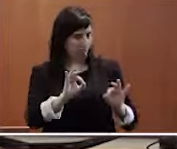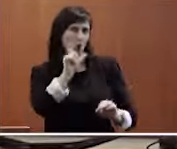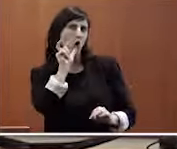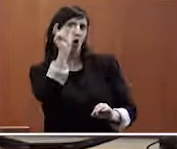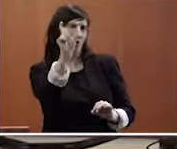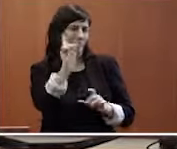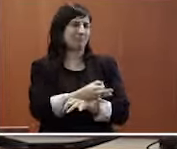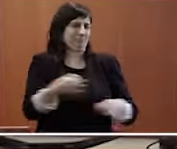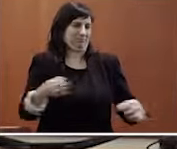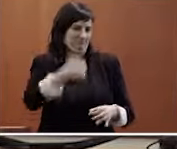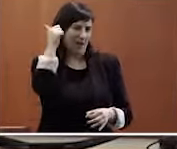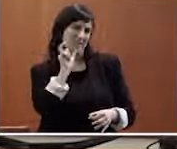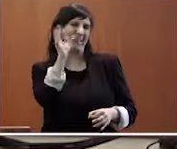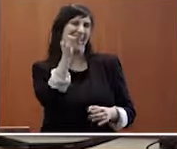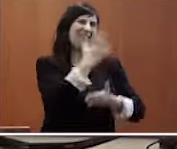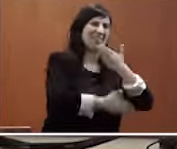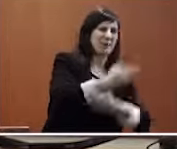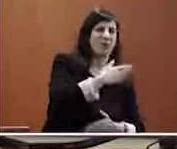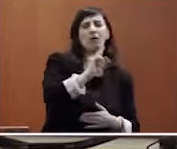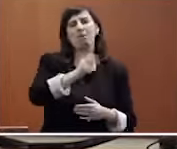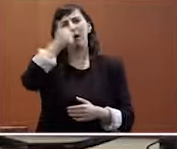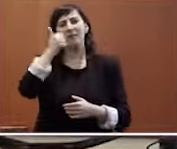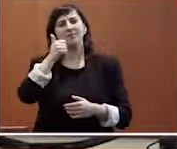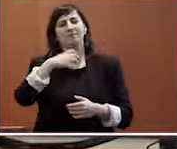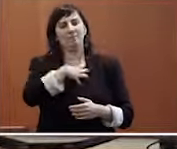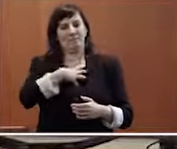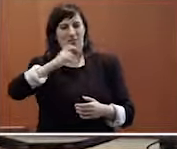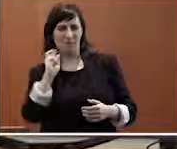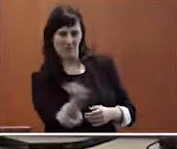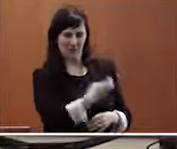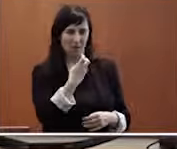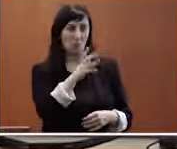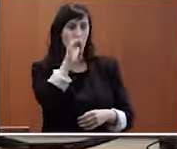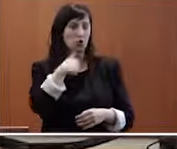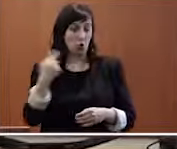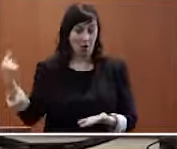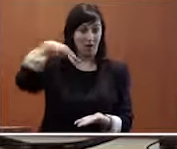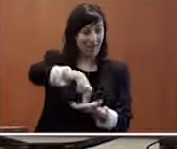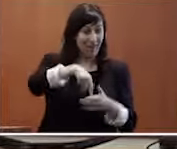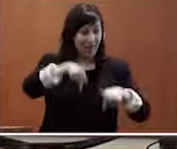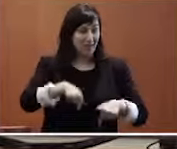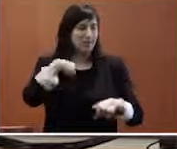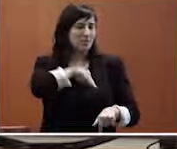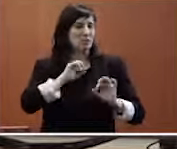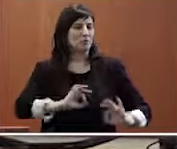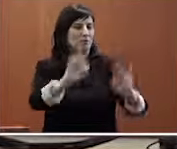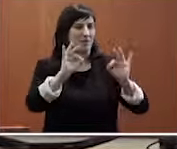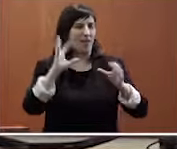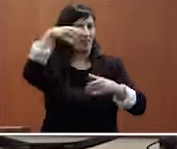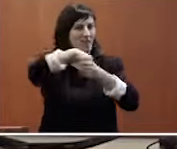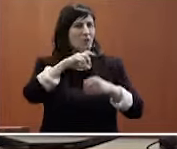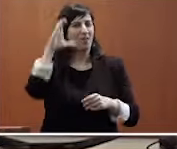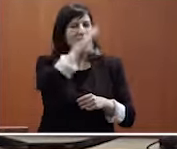realmente estar hablando. Por eso, para mí, es muy especial estar hoy aquí, en esta Facultad de Ciencias de la